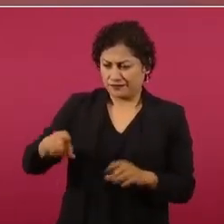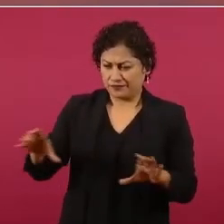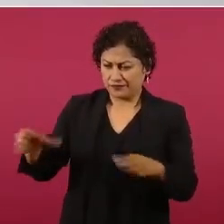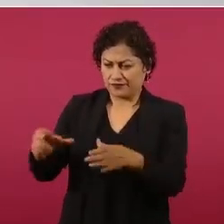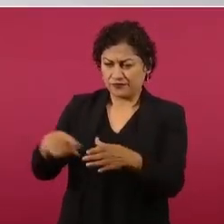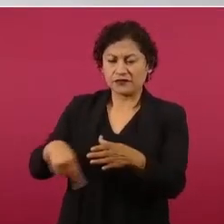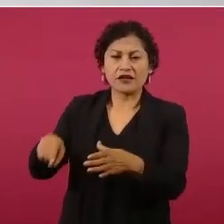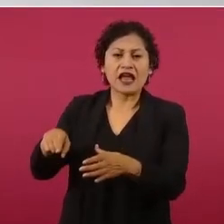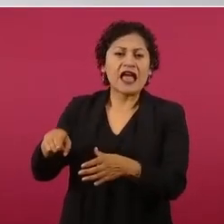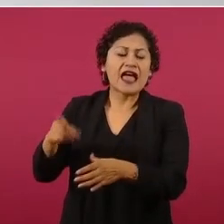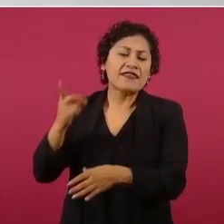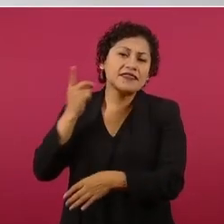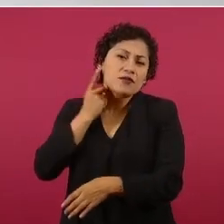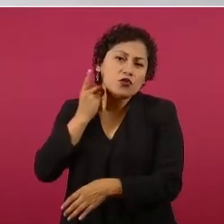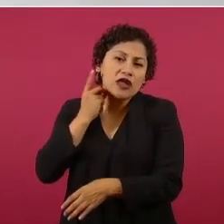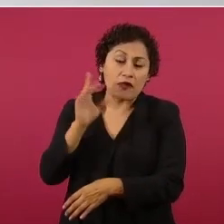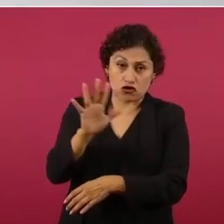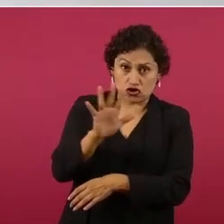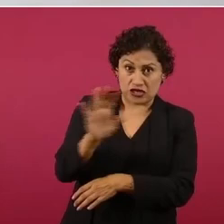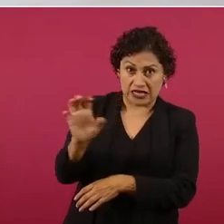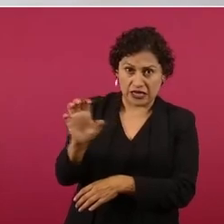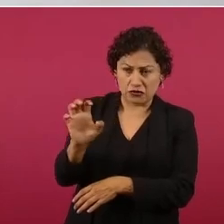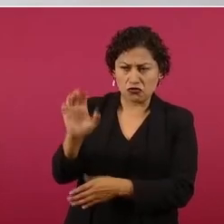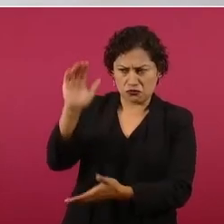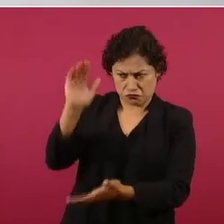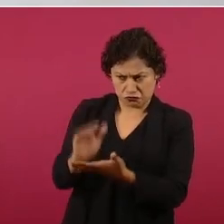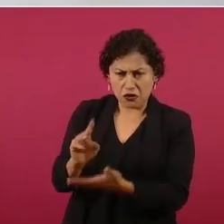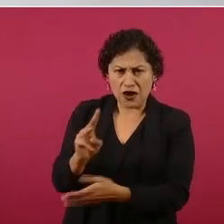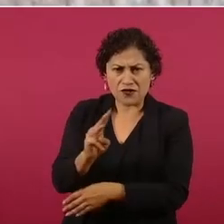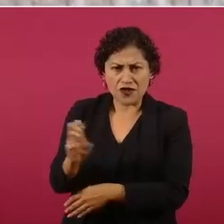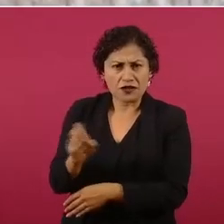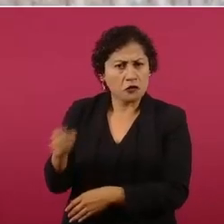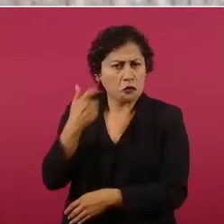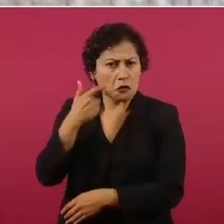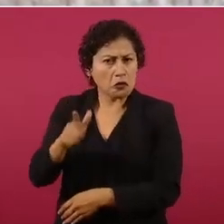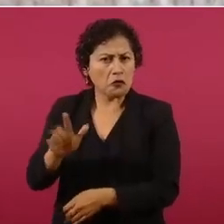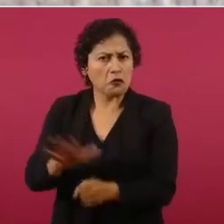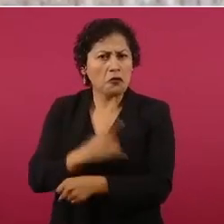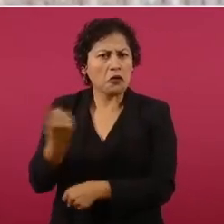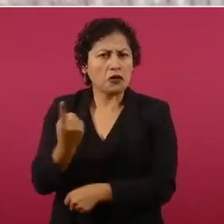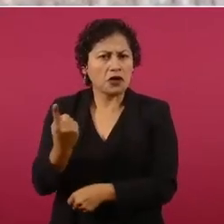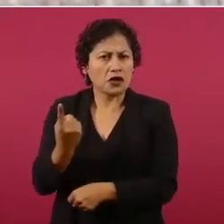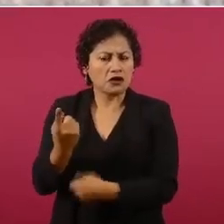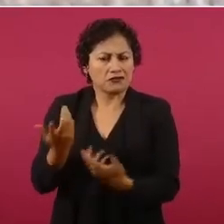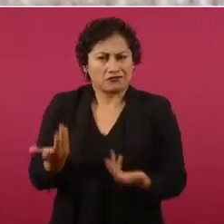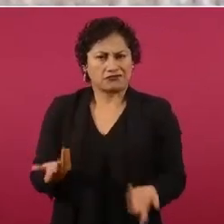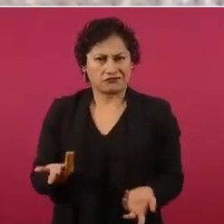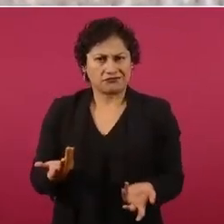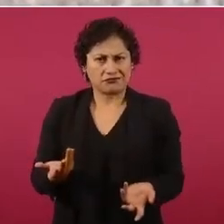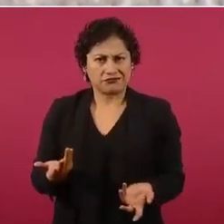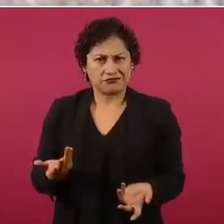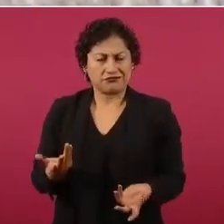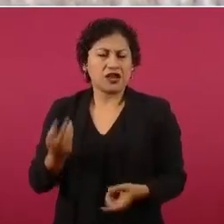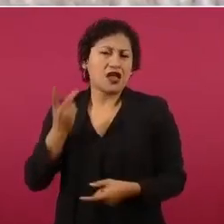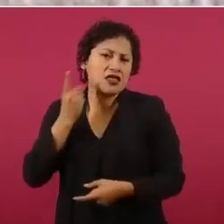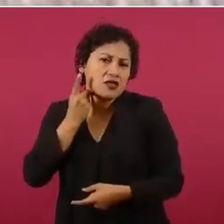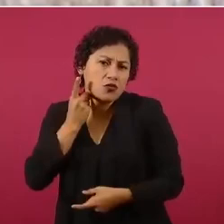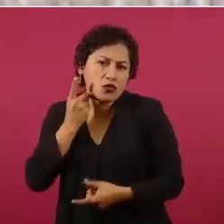y que nada más los diputados y los senadores